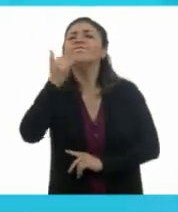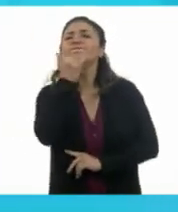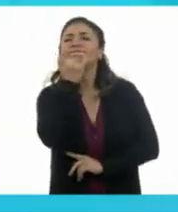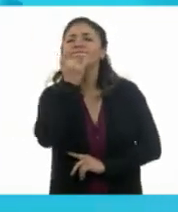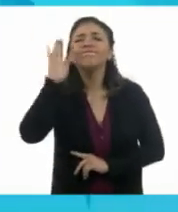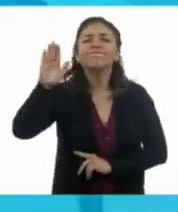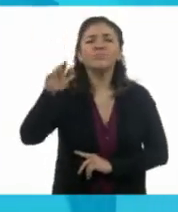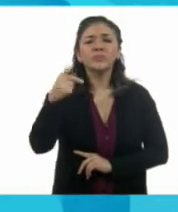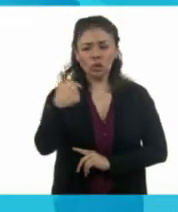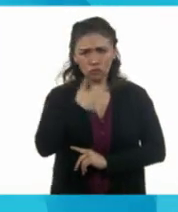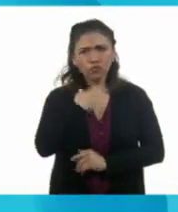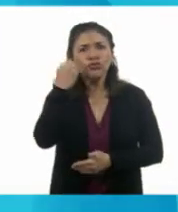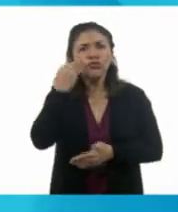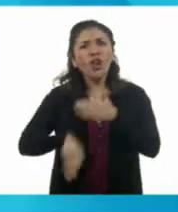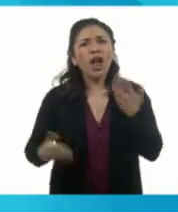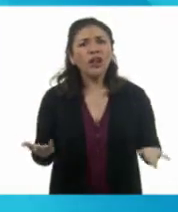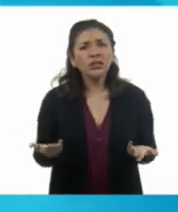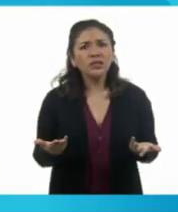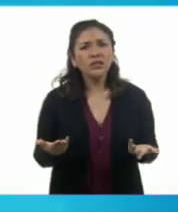¿Qué hay de mí?